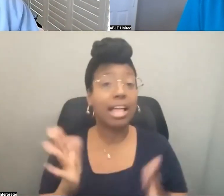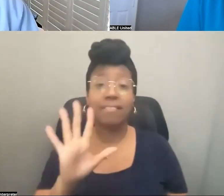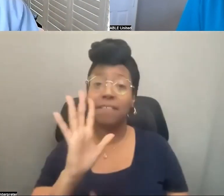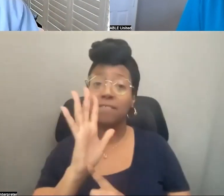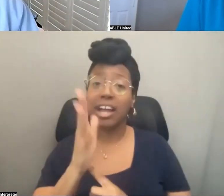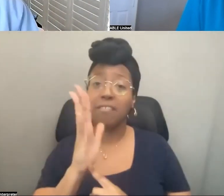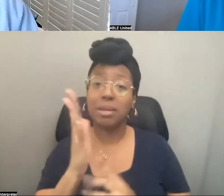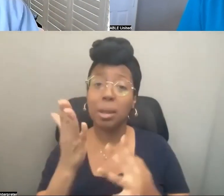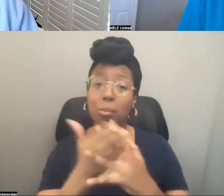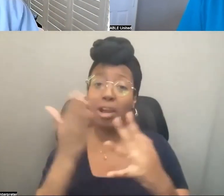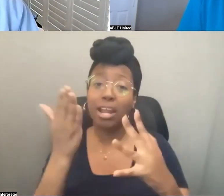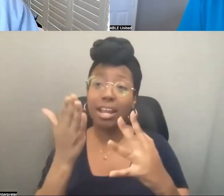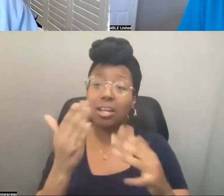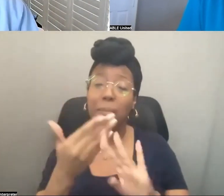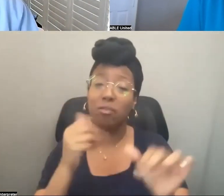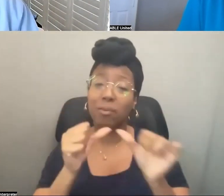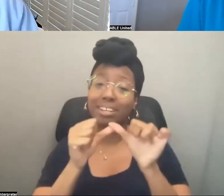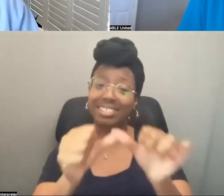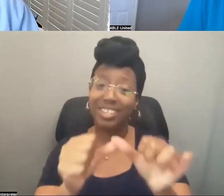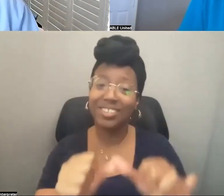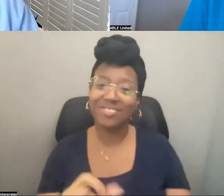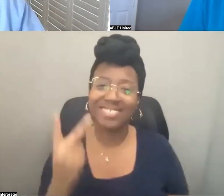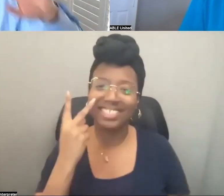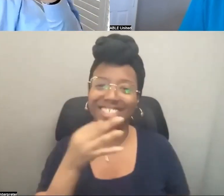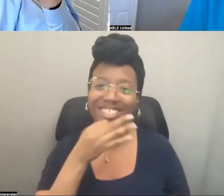un descanso de cinco minutos antes de nuestra próxima sección acerca del seguro social. Gracias.